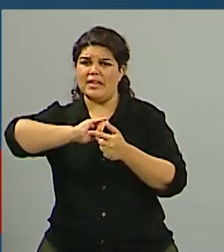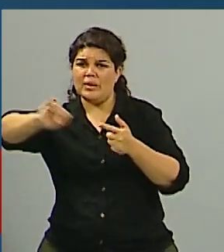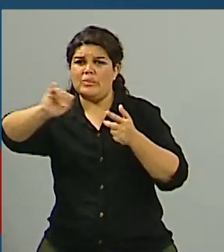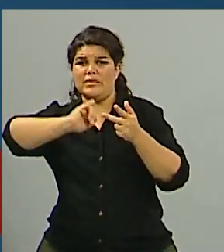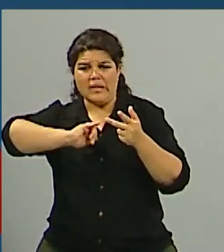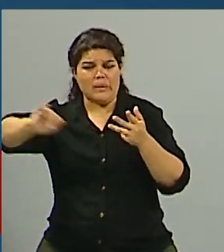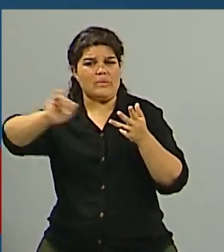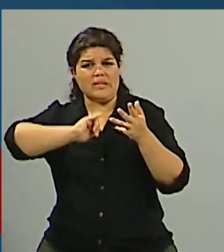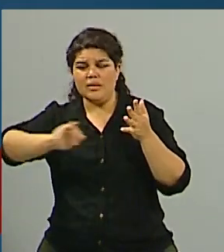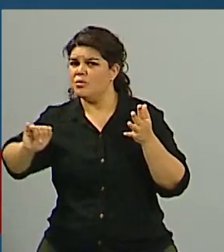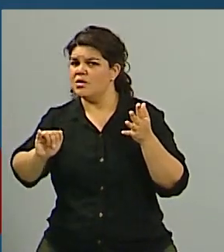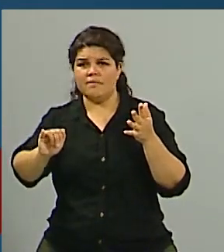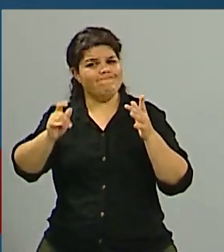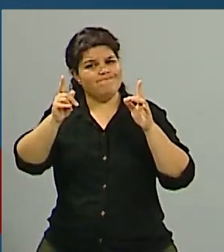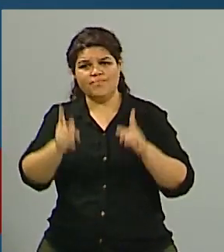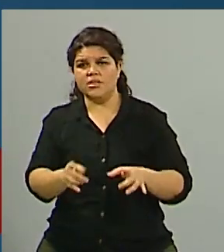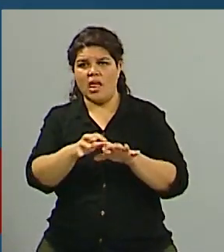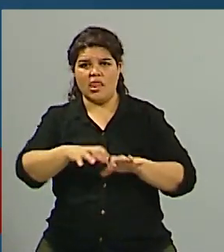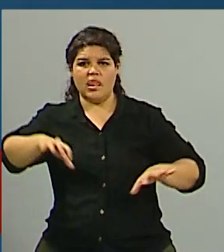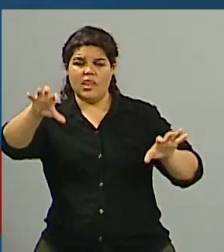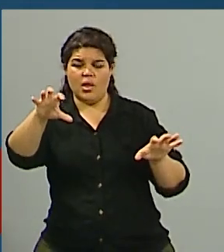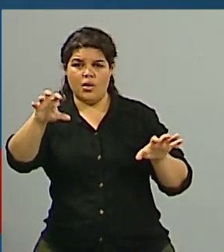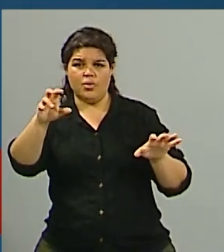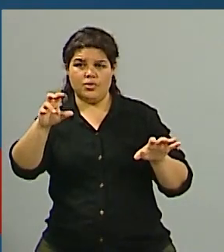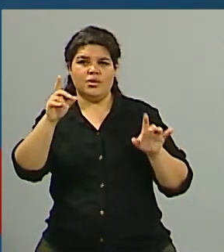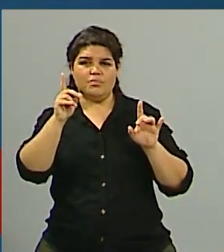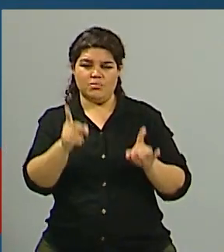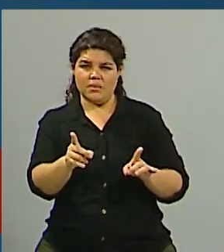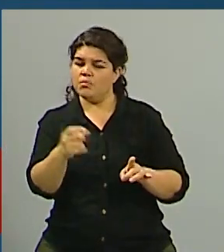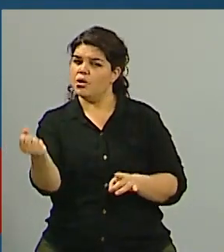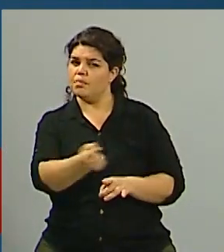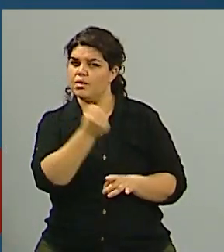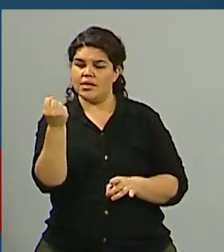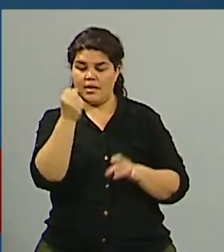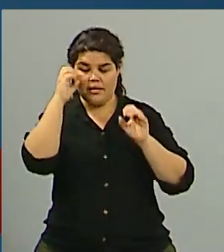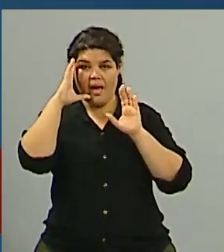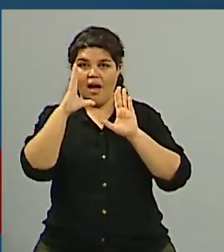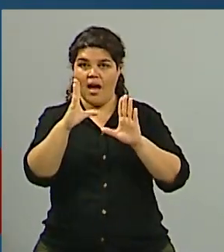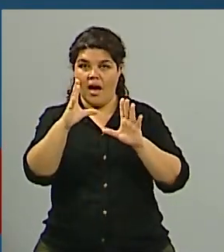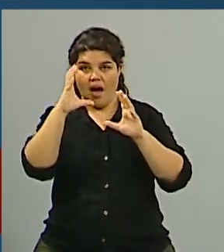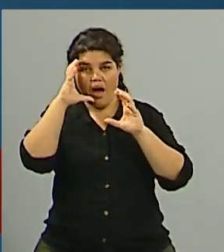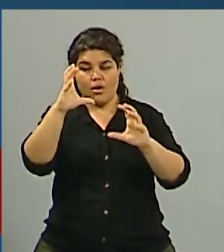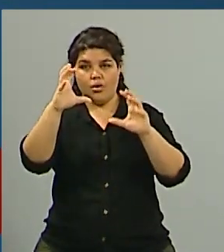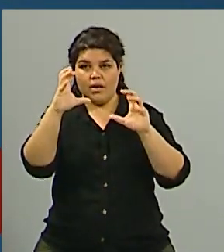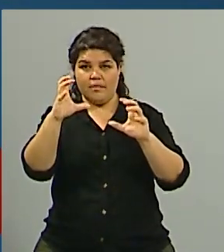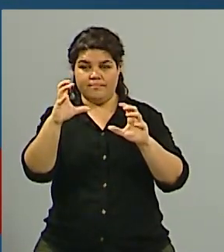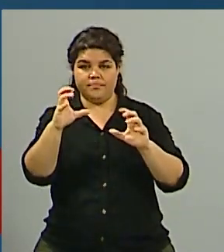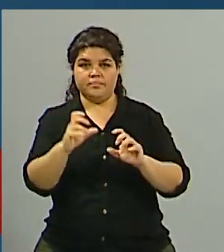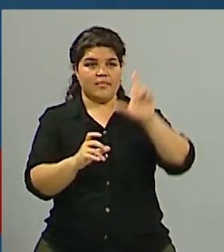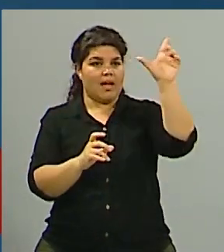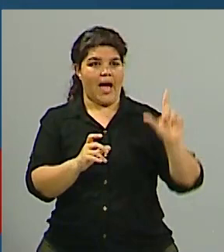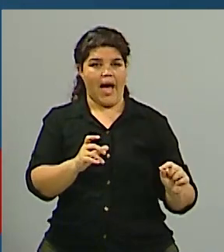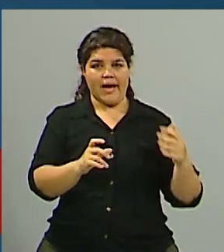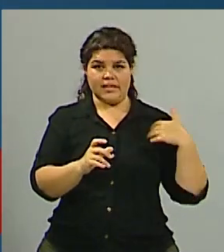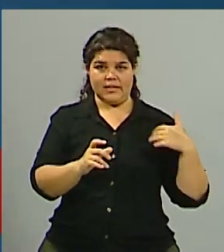aquí hay solamente dos partes reconocidas internacionalmente en esta disputa de soberanía. La República Argentina y el